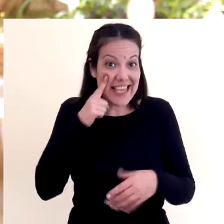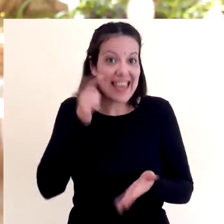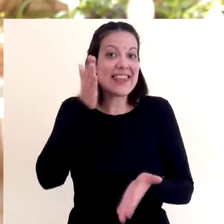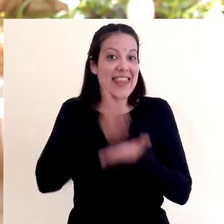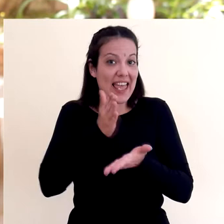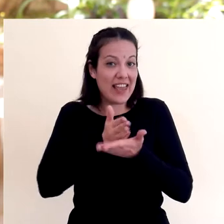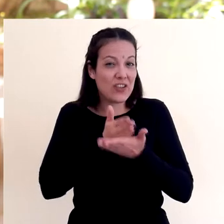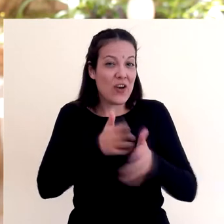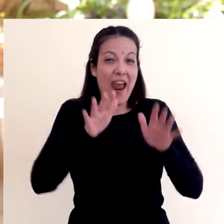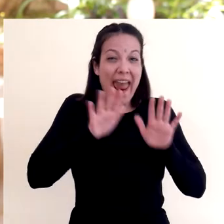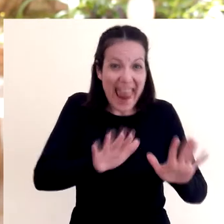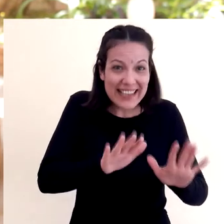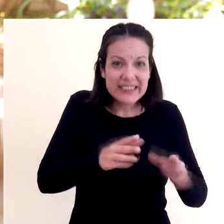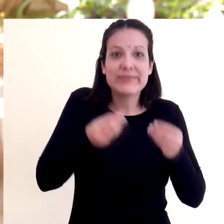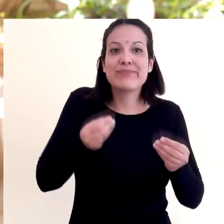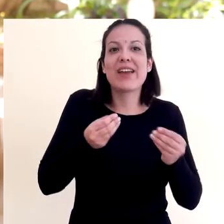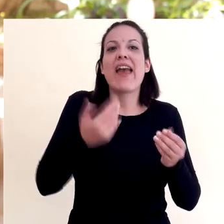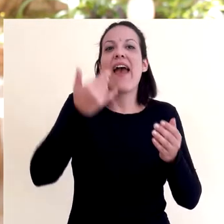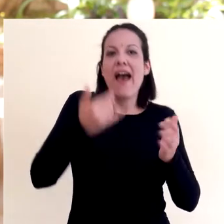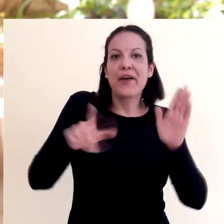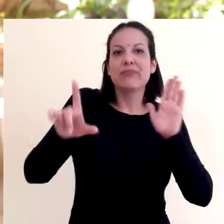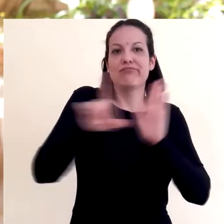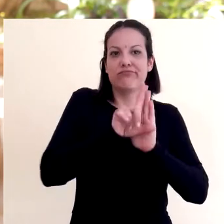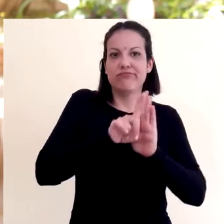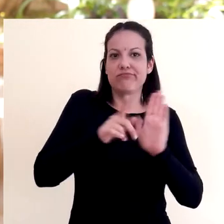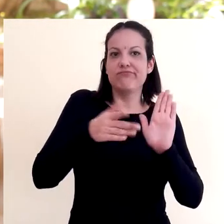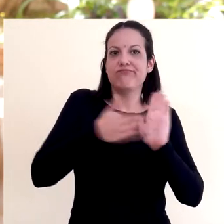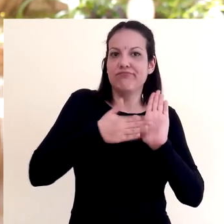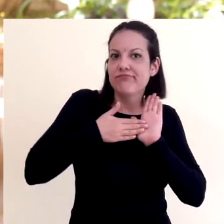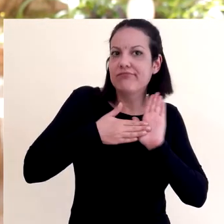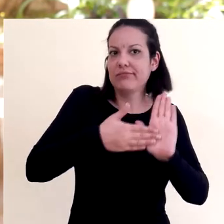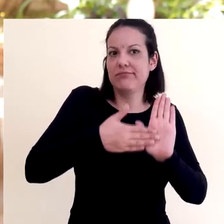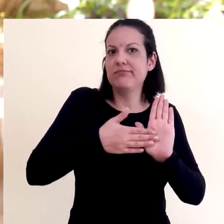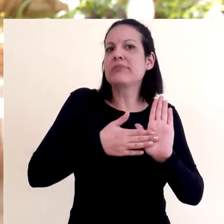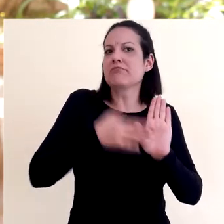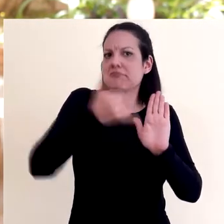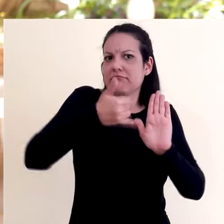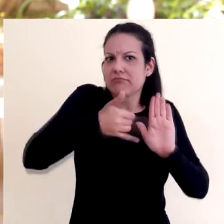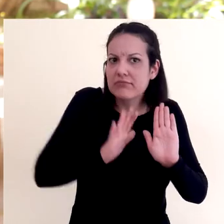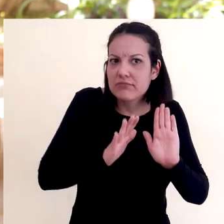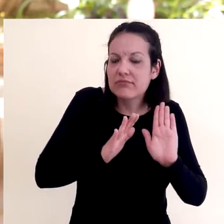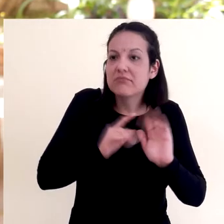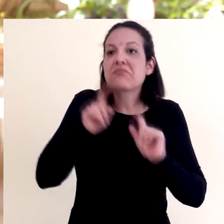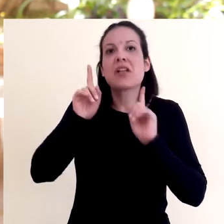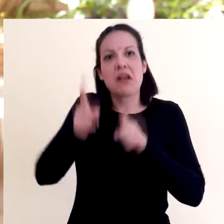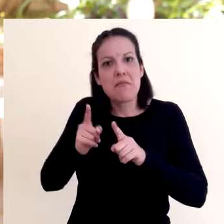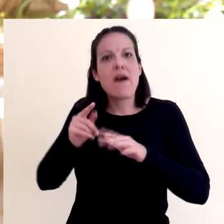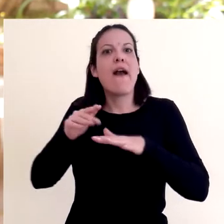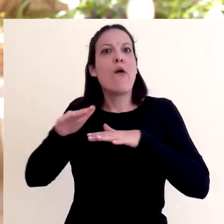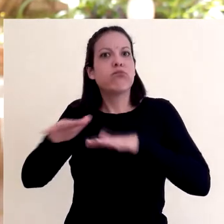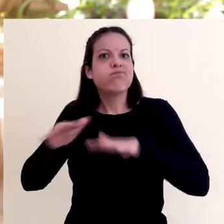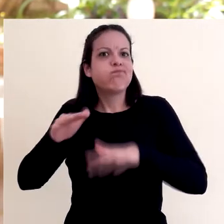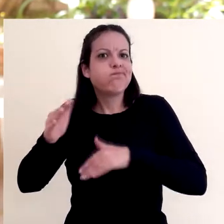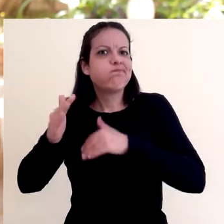porque es un derecho, tiene una entidad en ese sentido, pero el se va haciendo tiene que ver